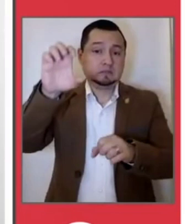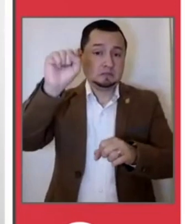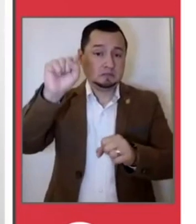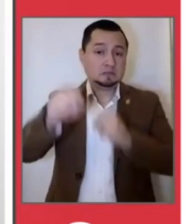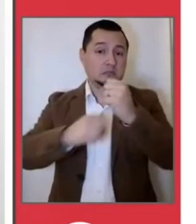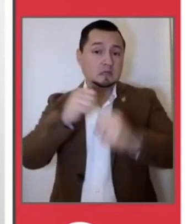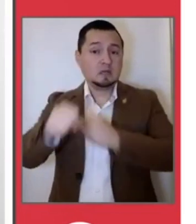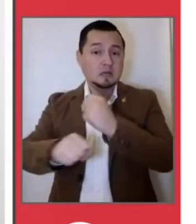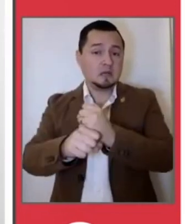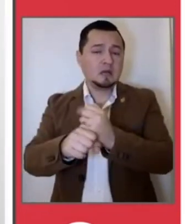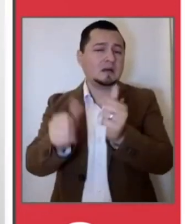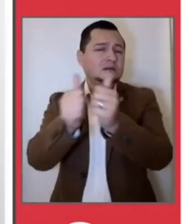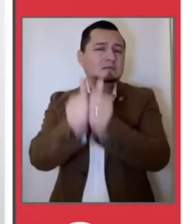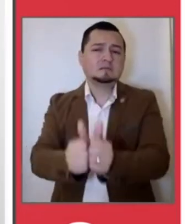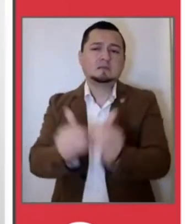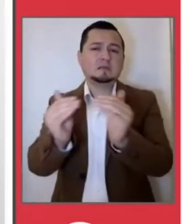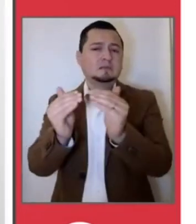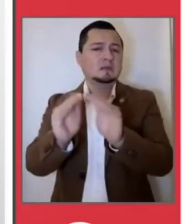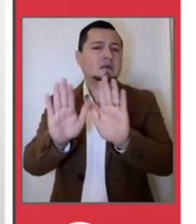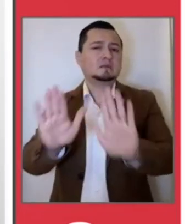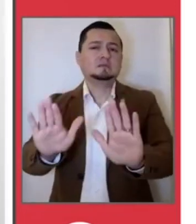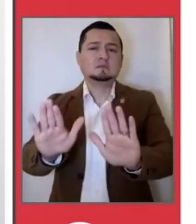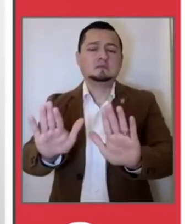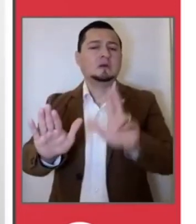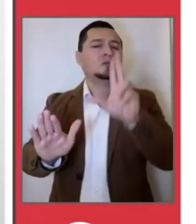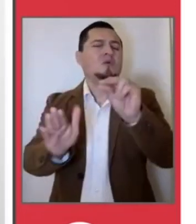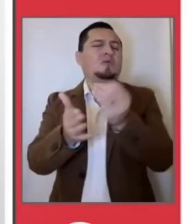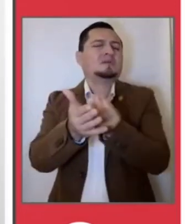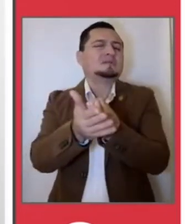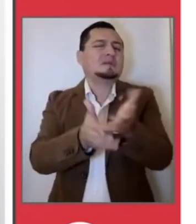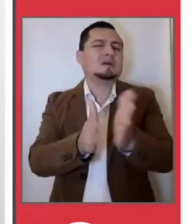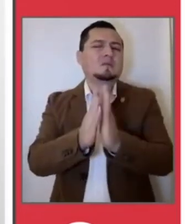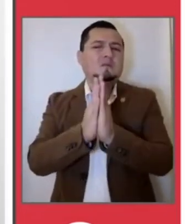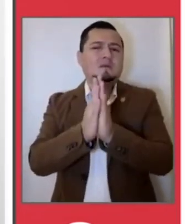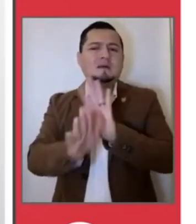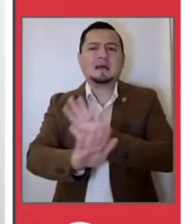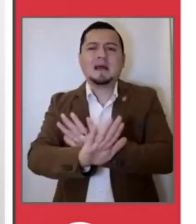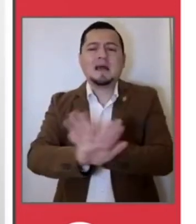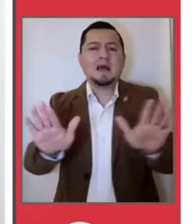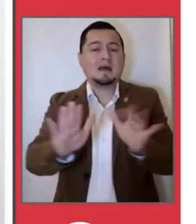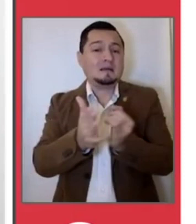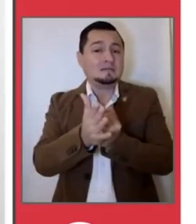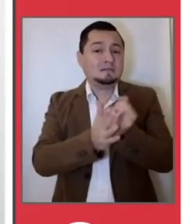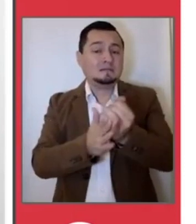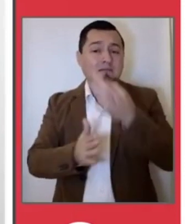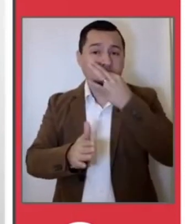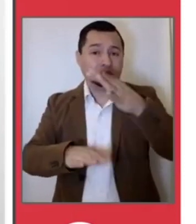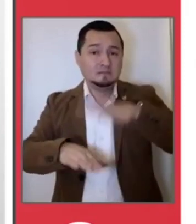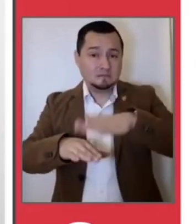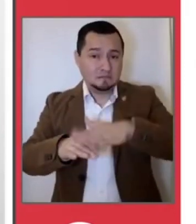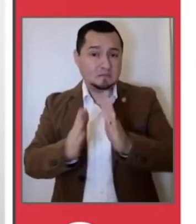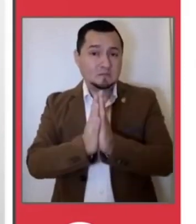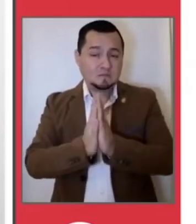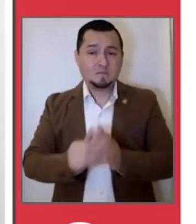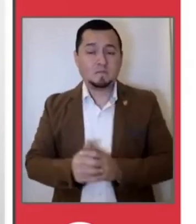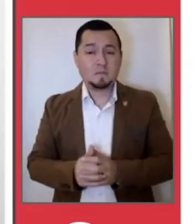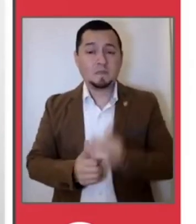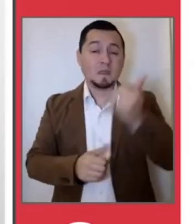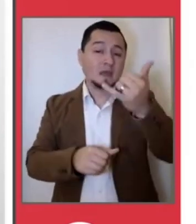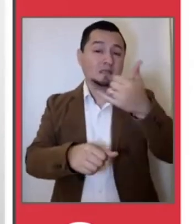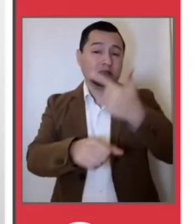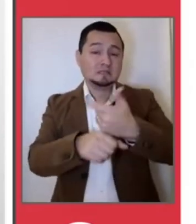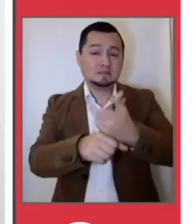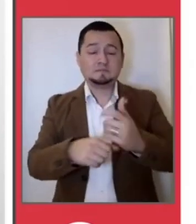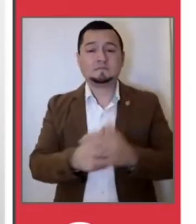se queden en casa. Esto es fundamental y lo vamos a reforzar en un momento. Y siete,